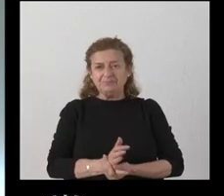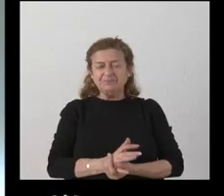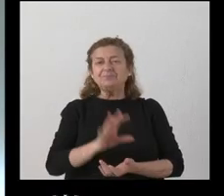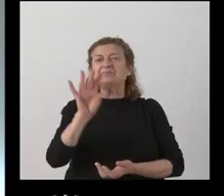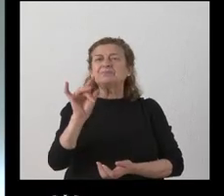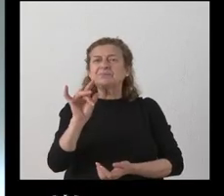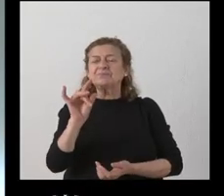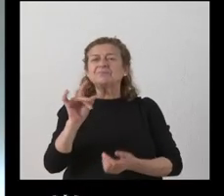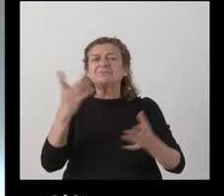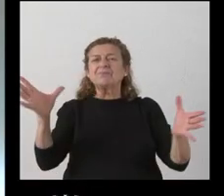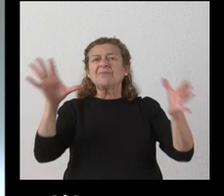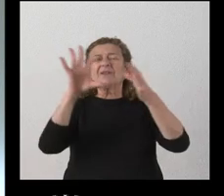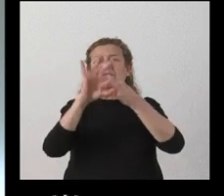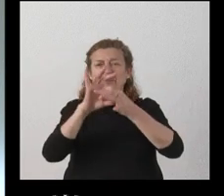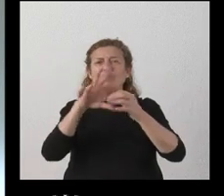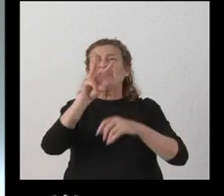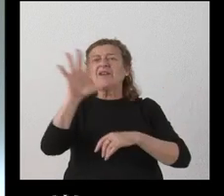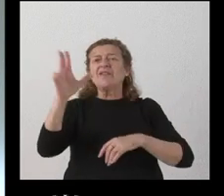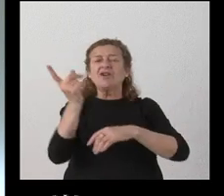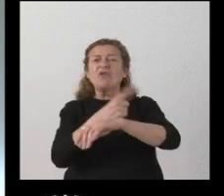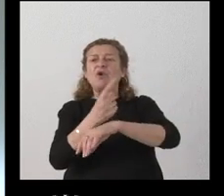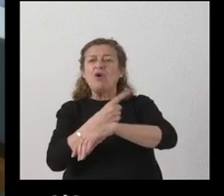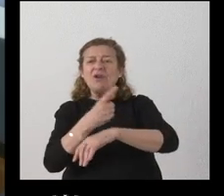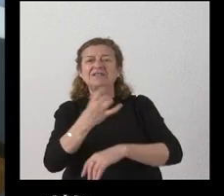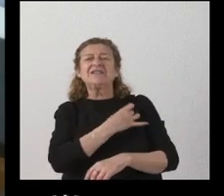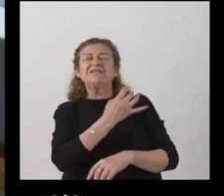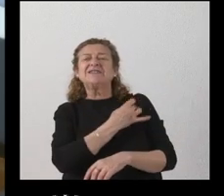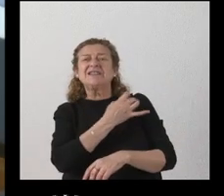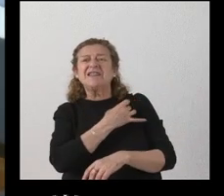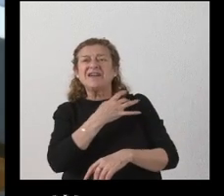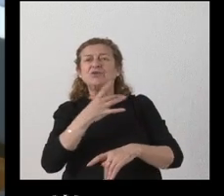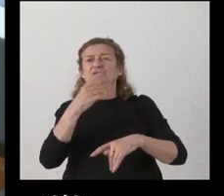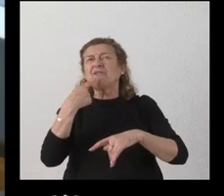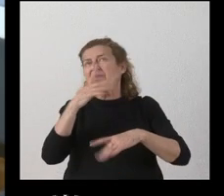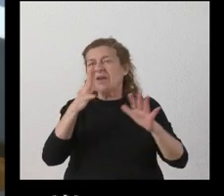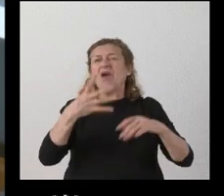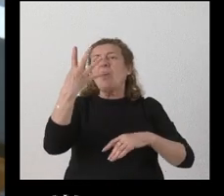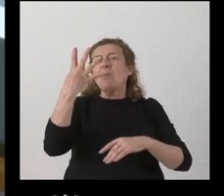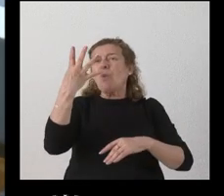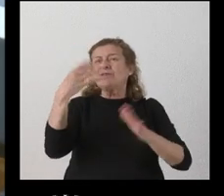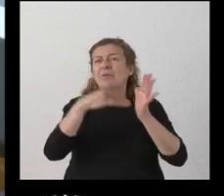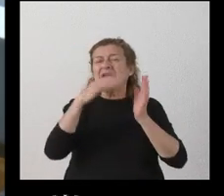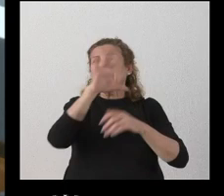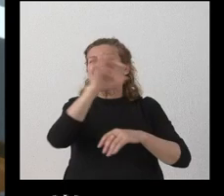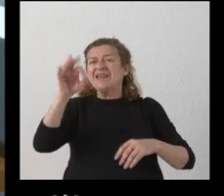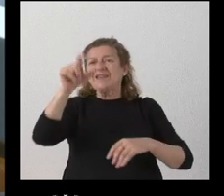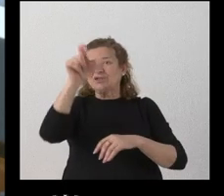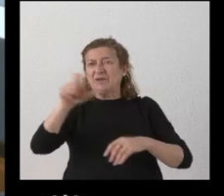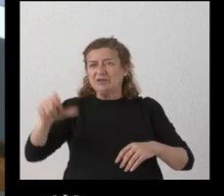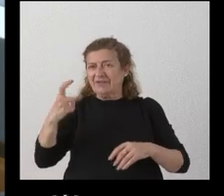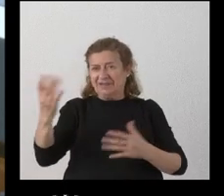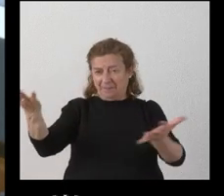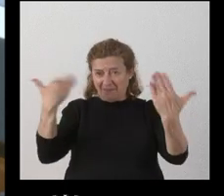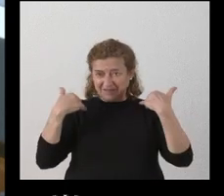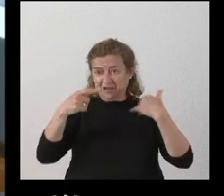en relación a las 35 horas los sindicatos cifran al menos en 4.500 el personal que se necesitaría no sé si